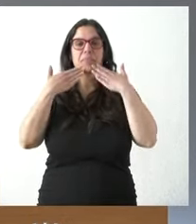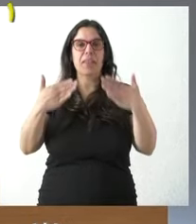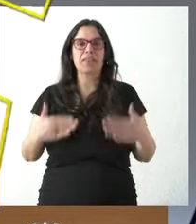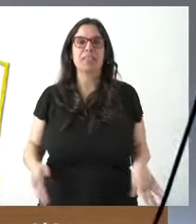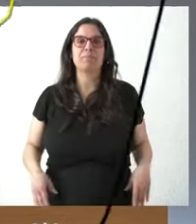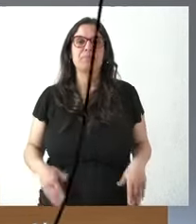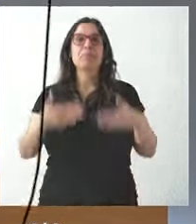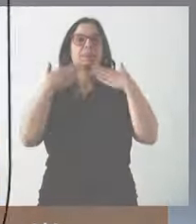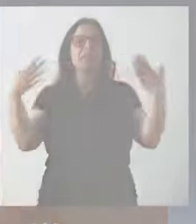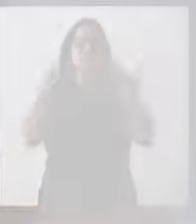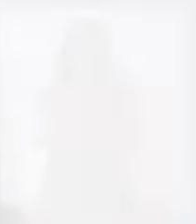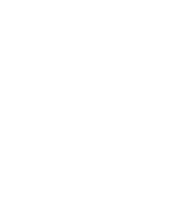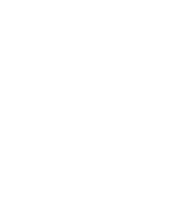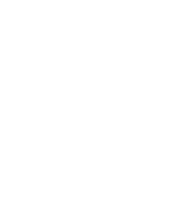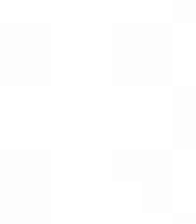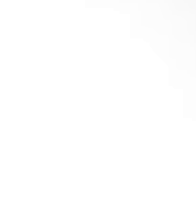muchísimas gracias a todos